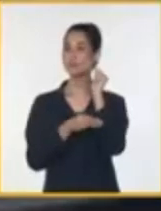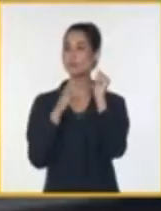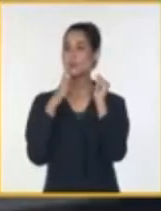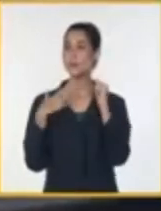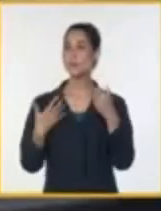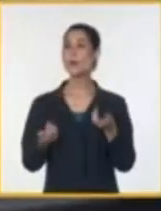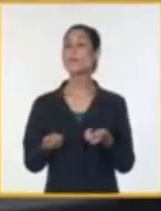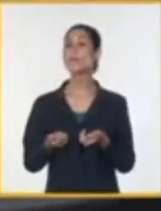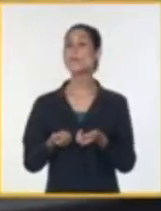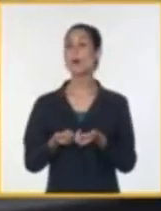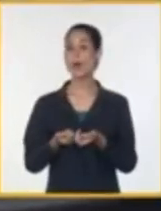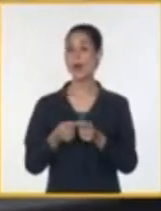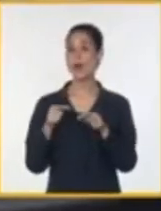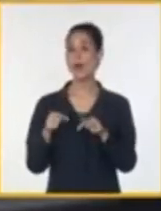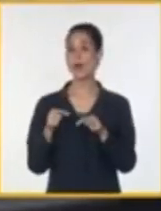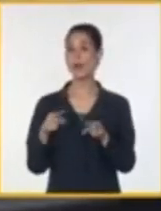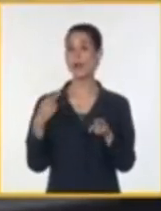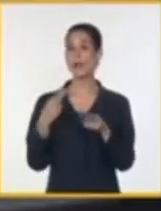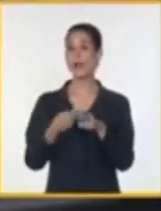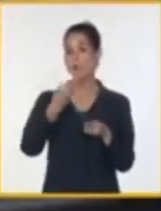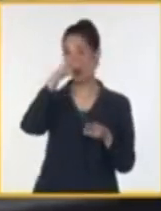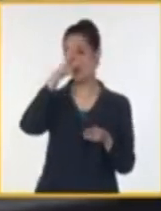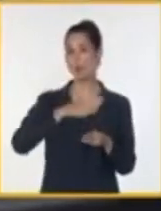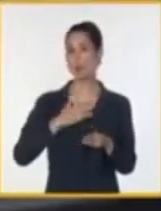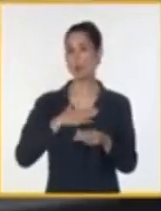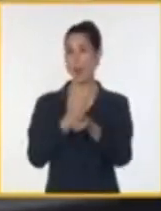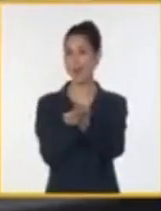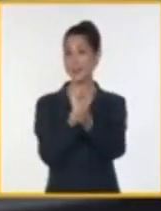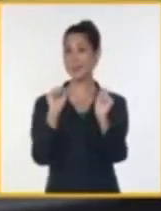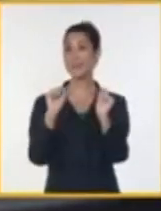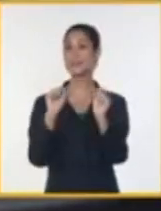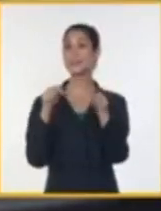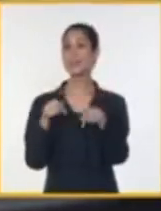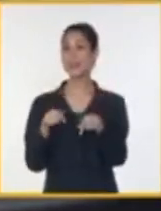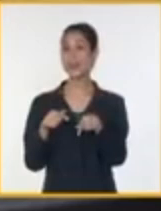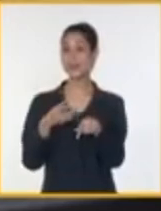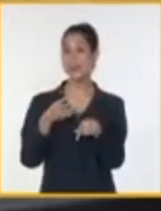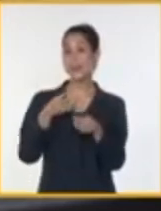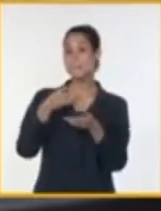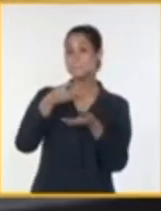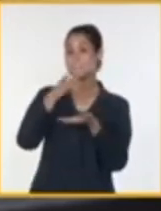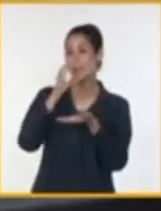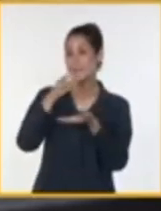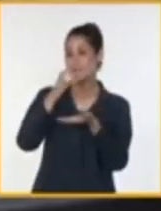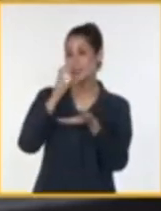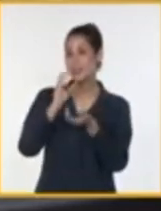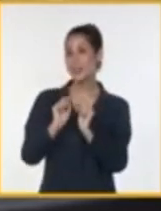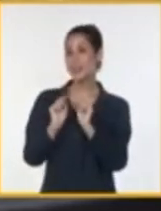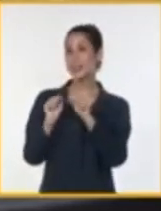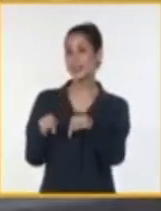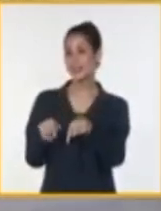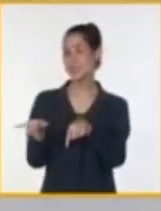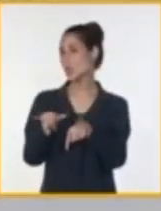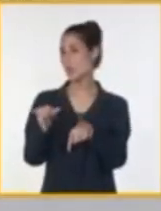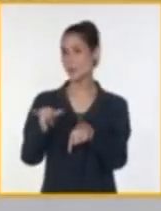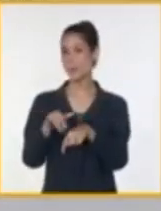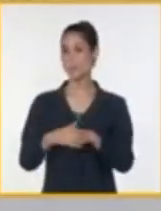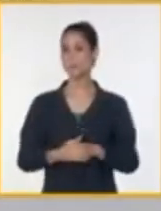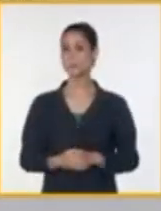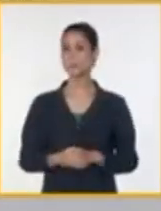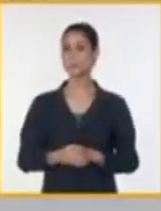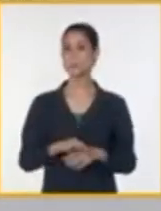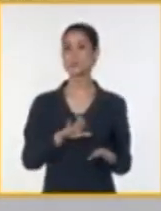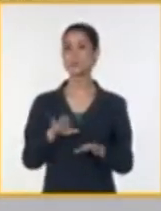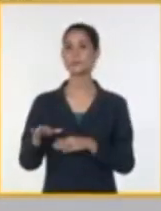Cuba Libre, tradicional y de los emblemáticos cocteles de nosotros en este país. Dedicar el tercer